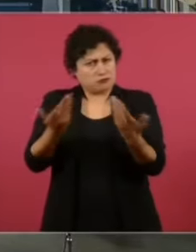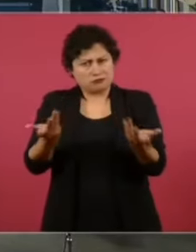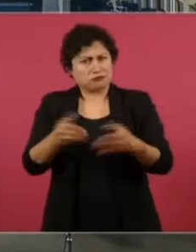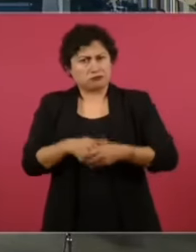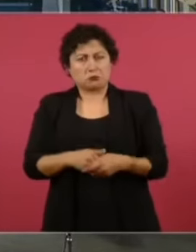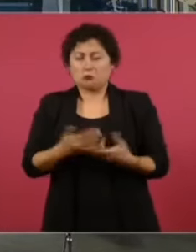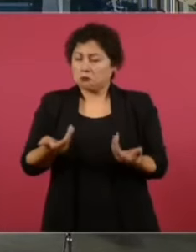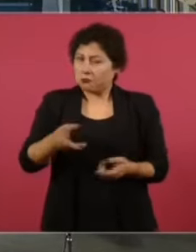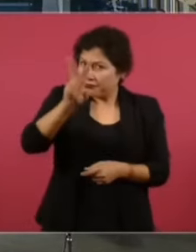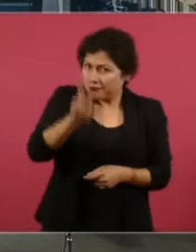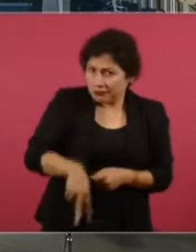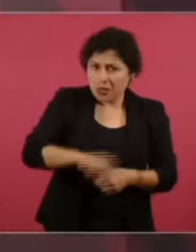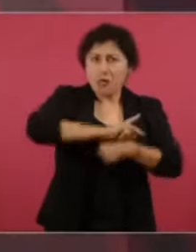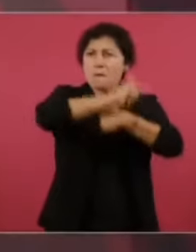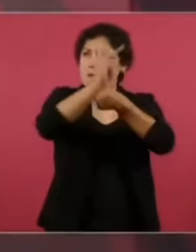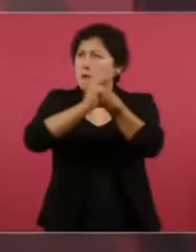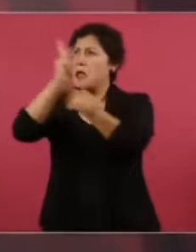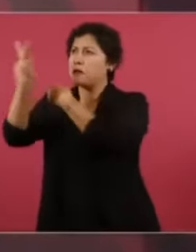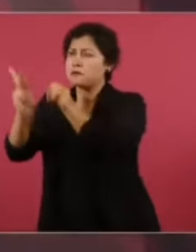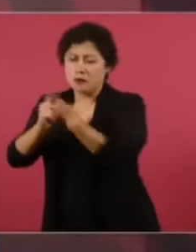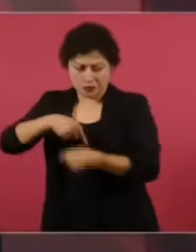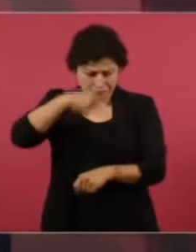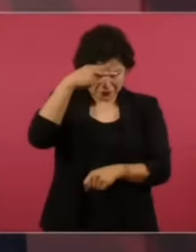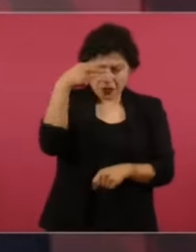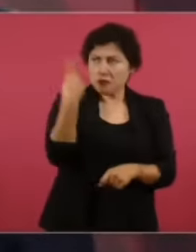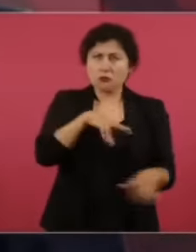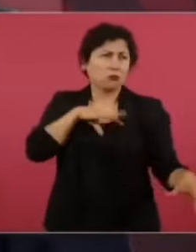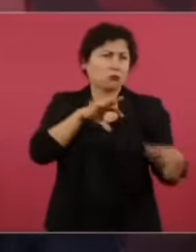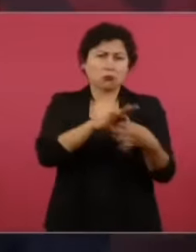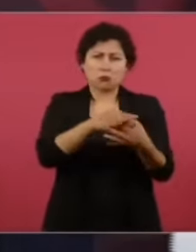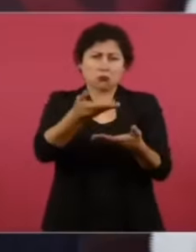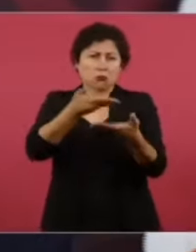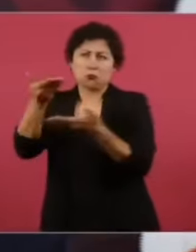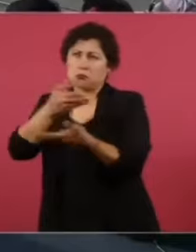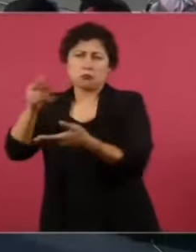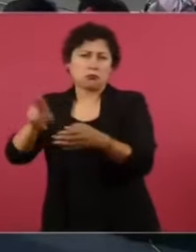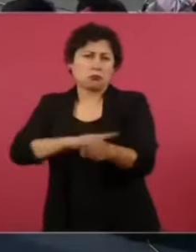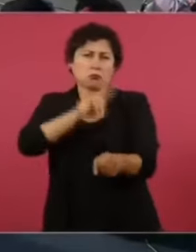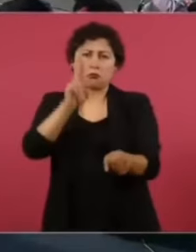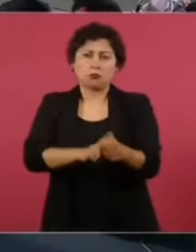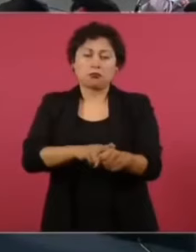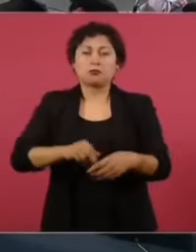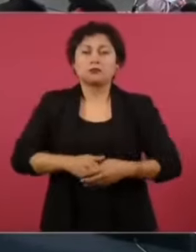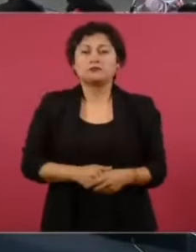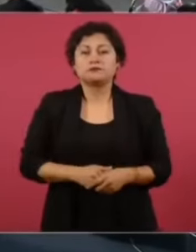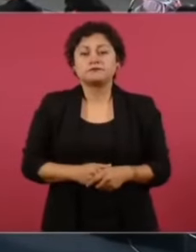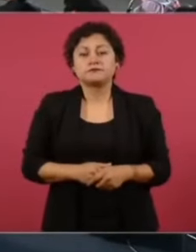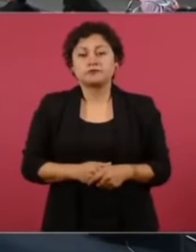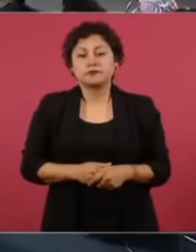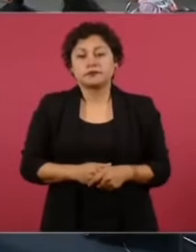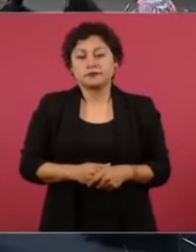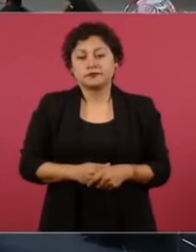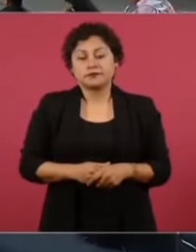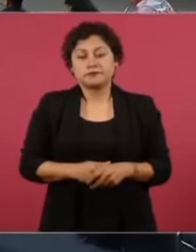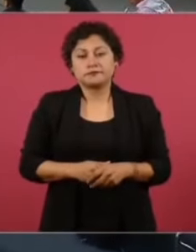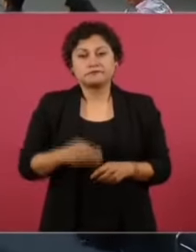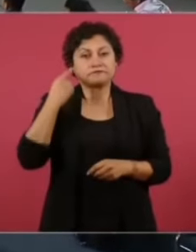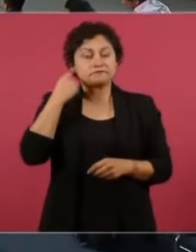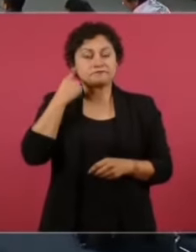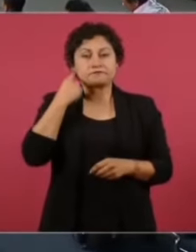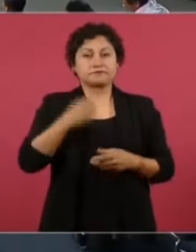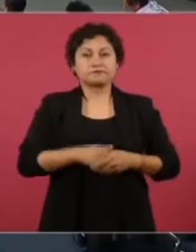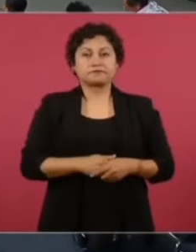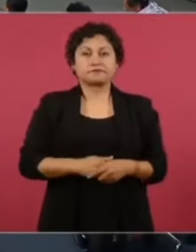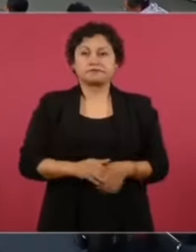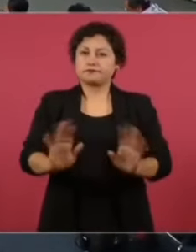O llevamos relaciones con todos los países. ¿Con un gran presidente, se le dice que yo no estoy pidiendo detener a Putin en el caso de Putin?